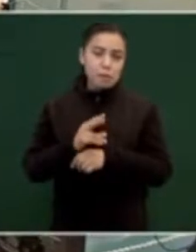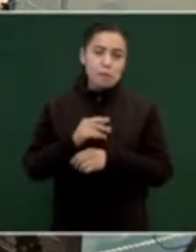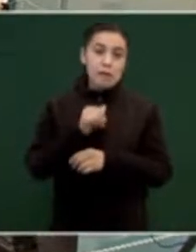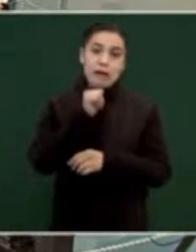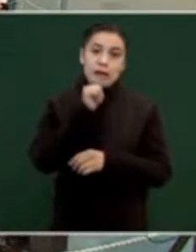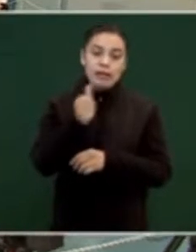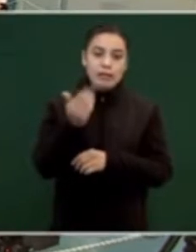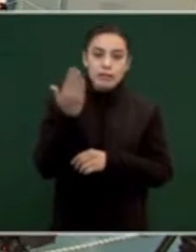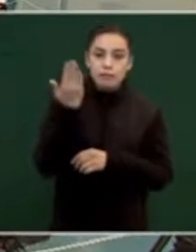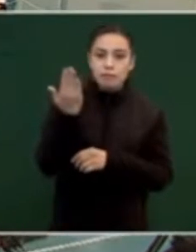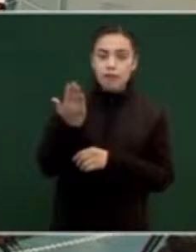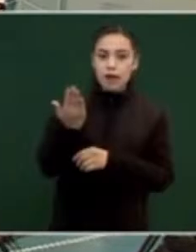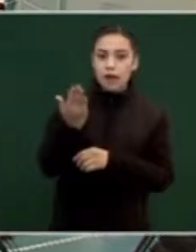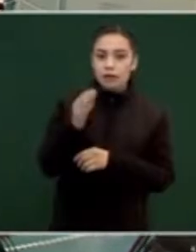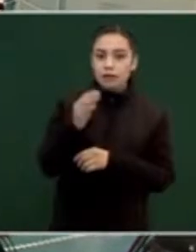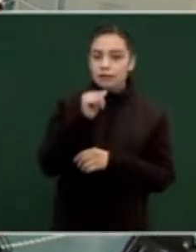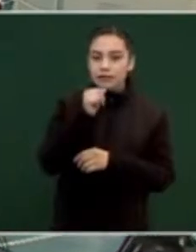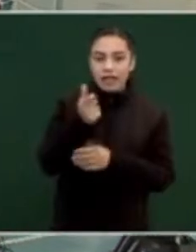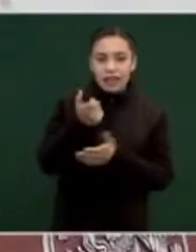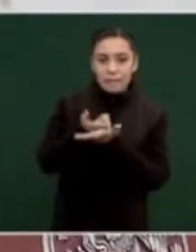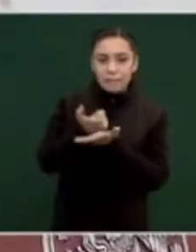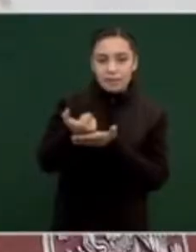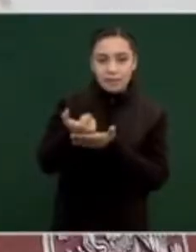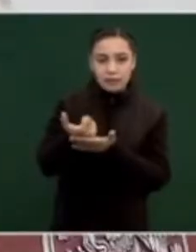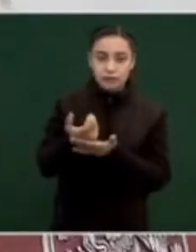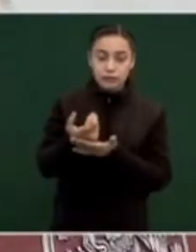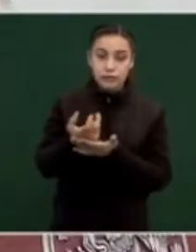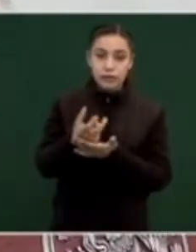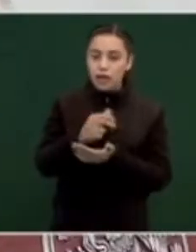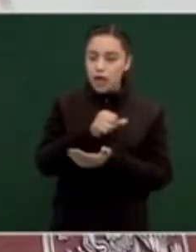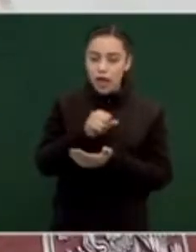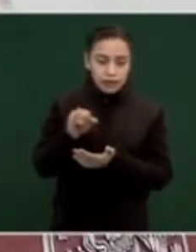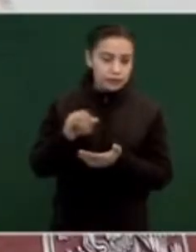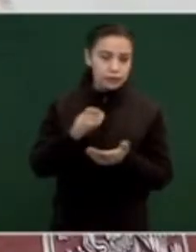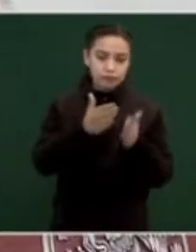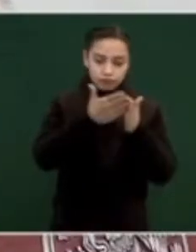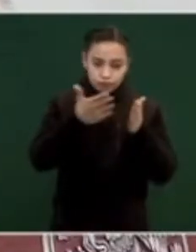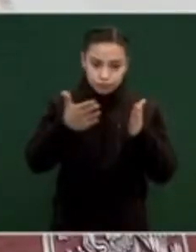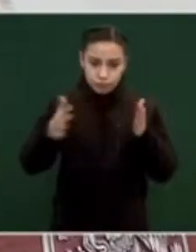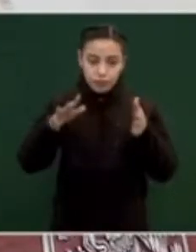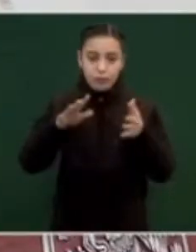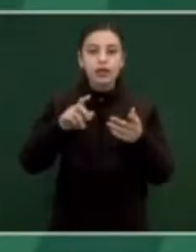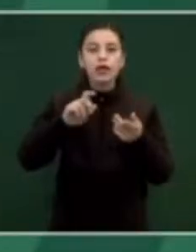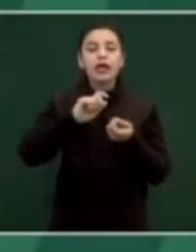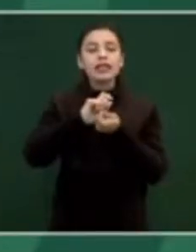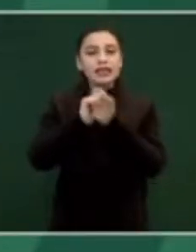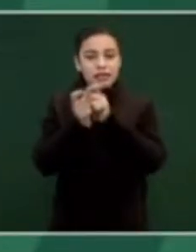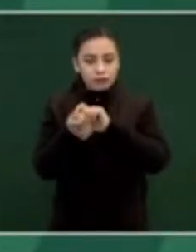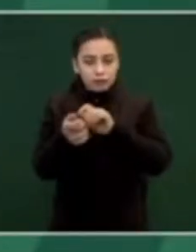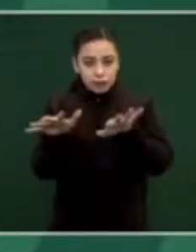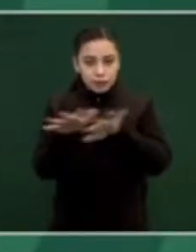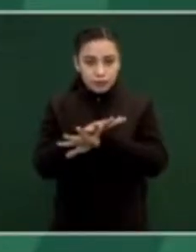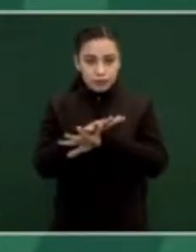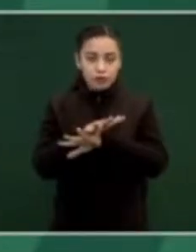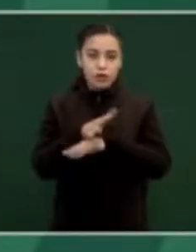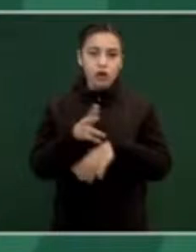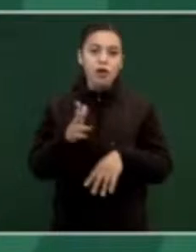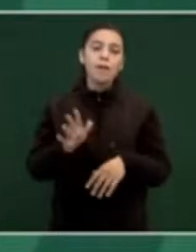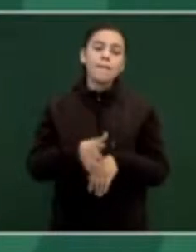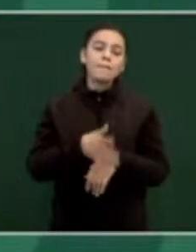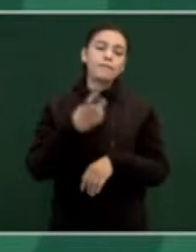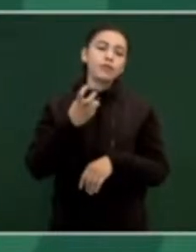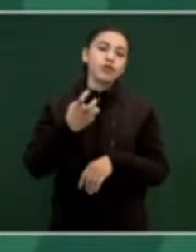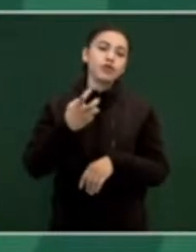cambio, porque son parte del proceso de transformación. Por eso hablo yo de un nosotros,